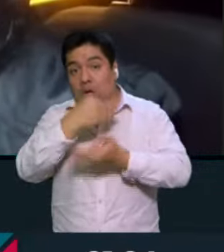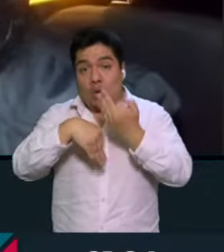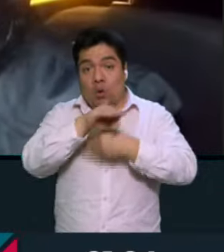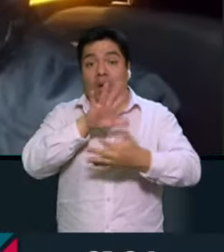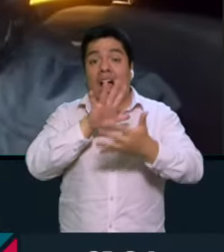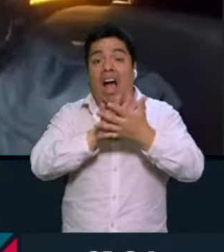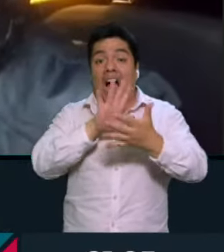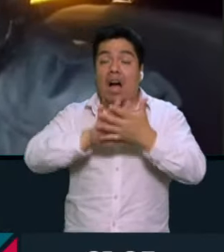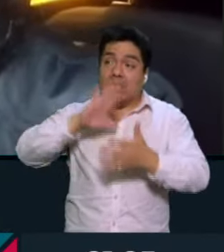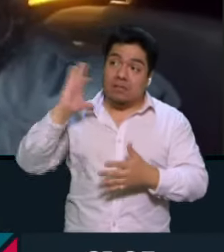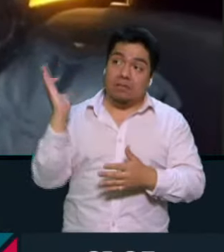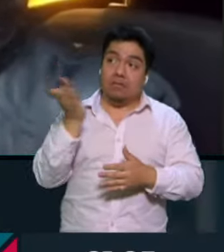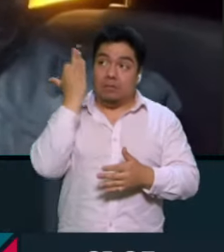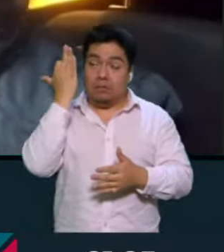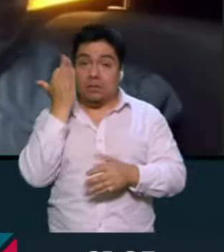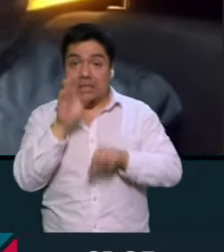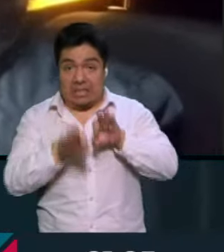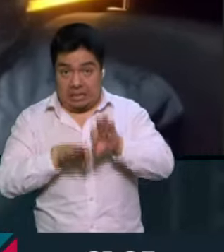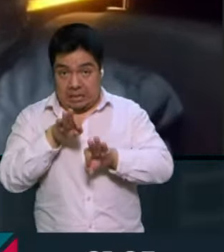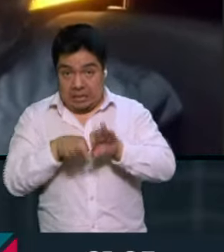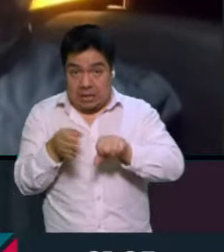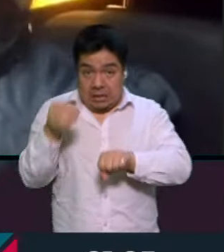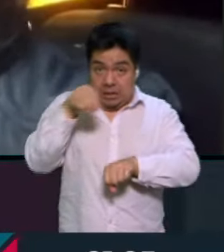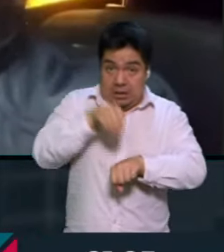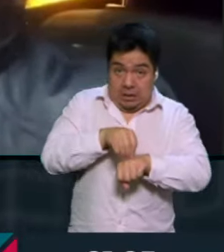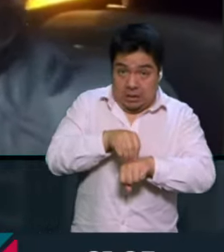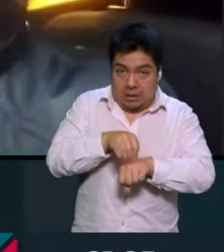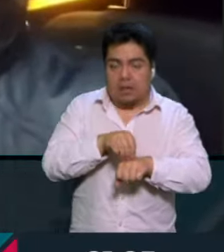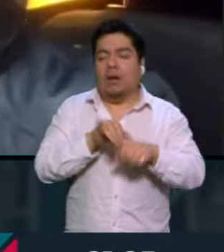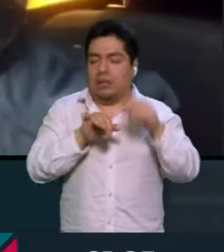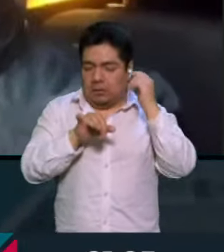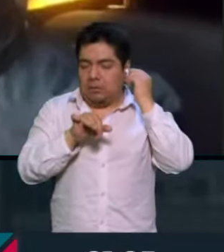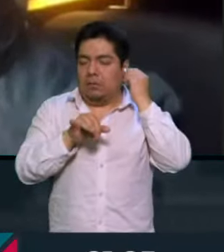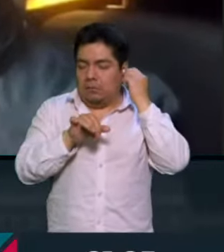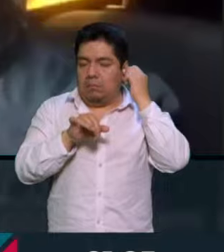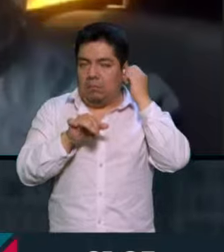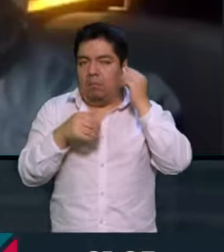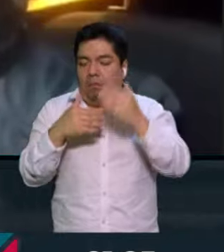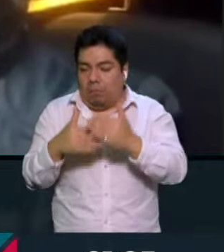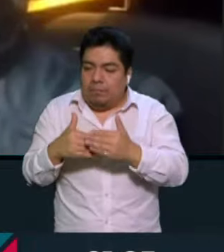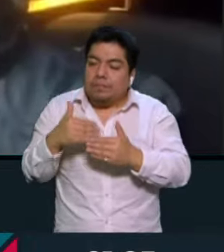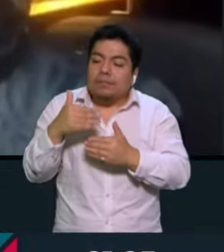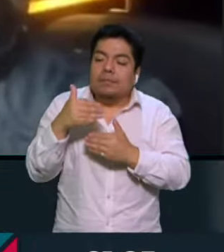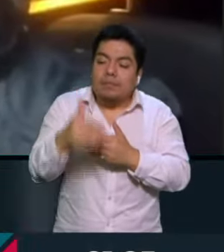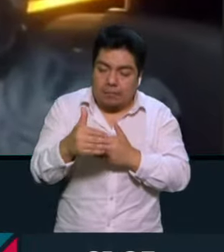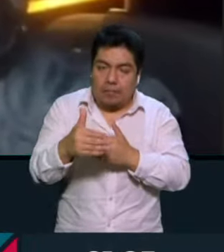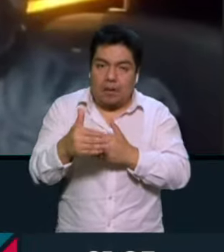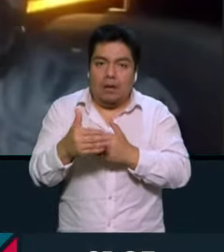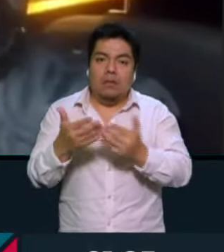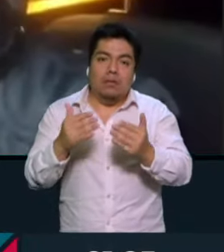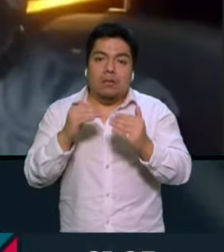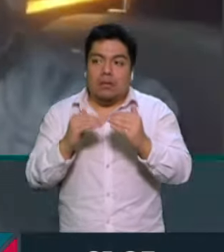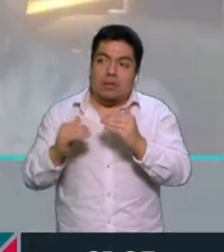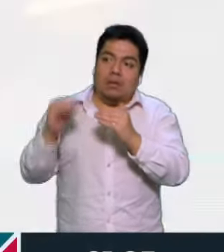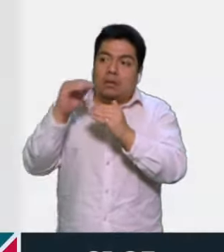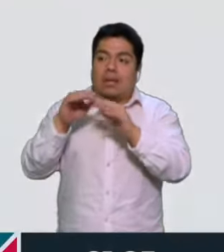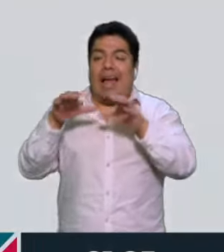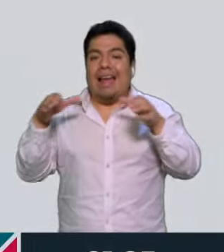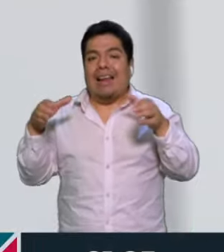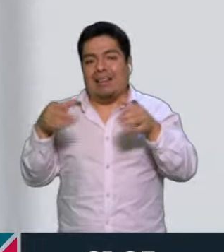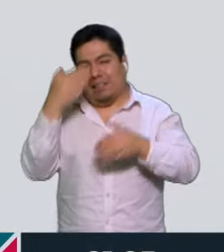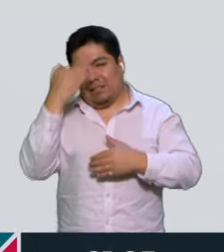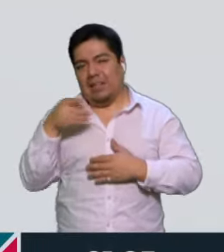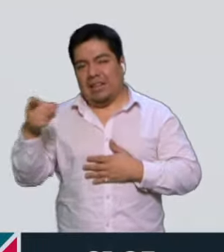Penal Federal el transfeminicidio? Sí, totalmente. Yo creo que el siguiente paso es llegar al Congreso de la Unión